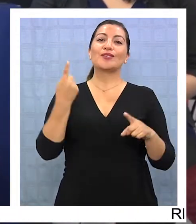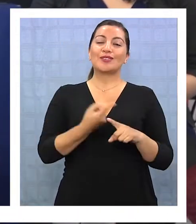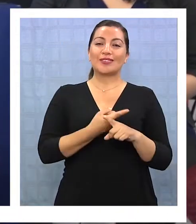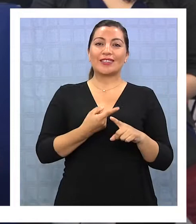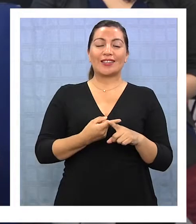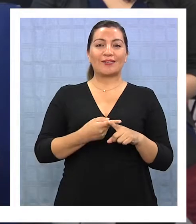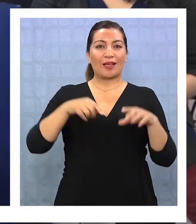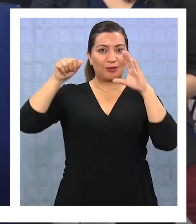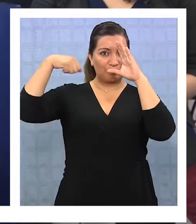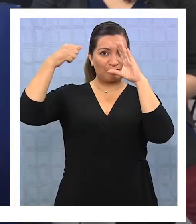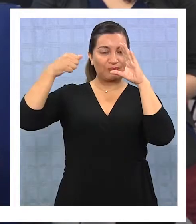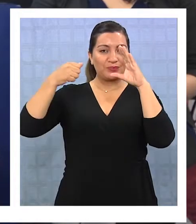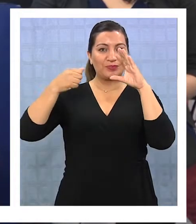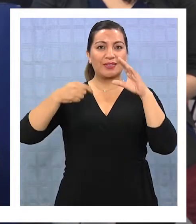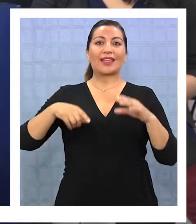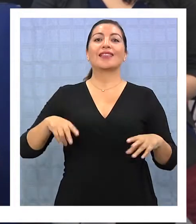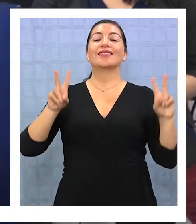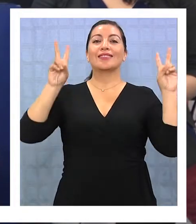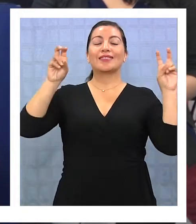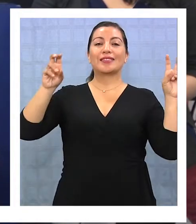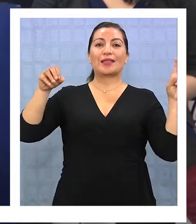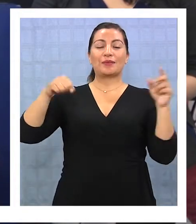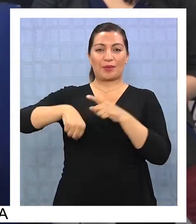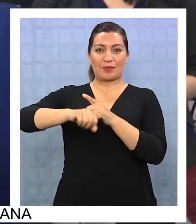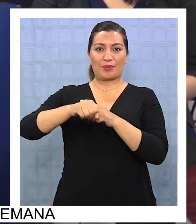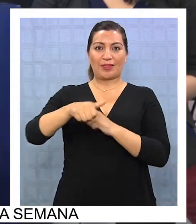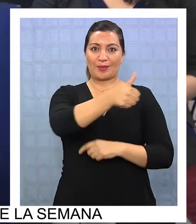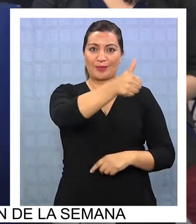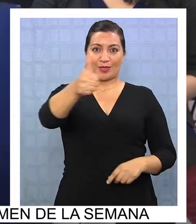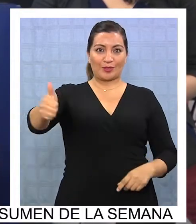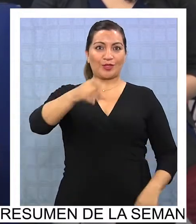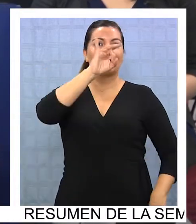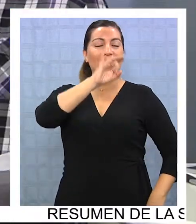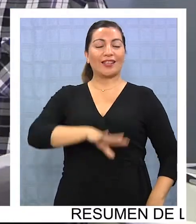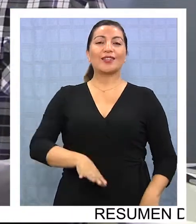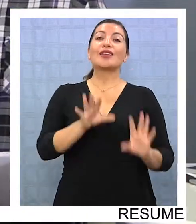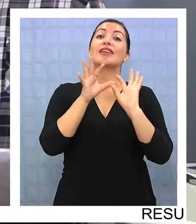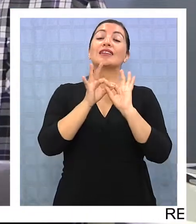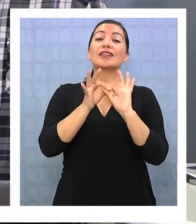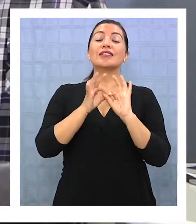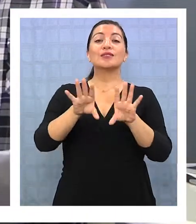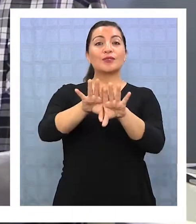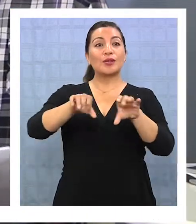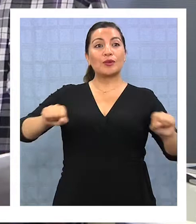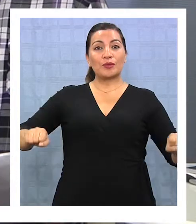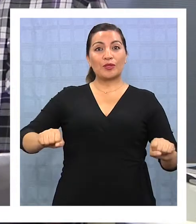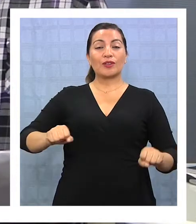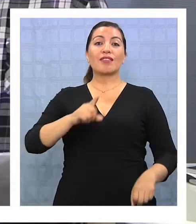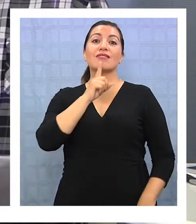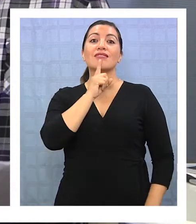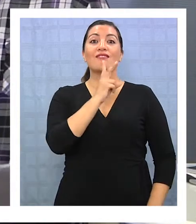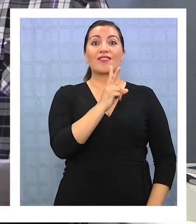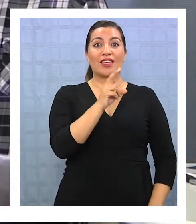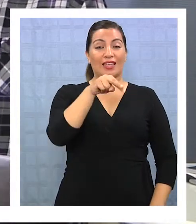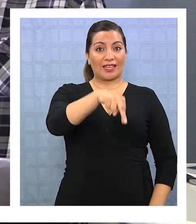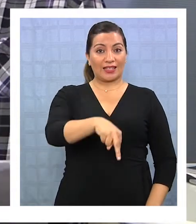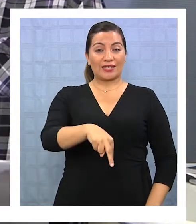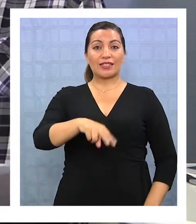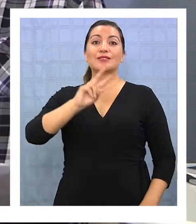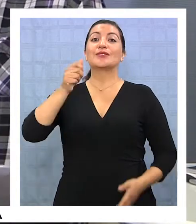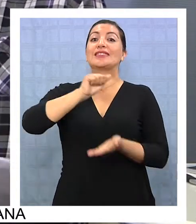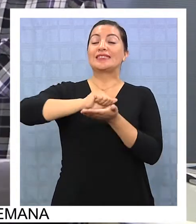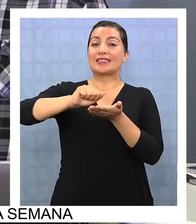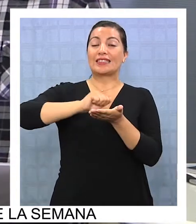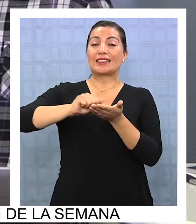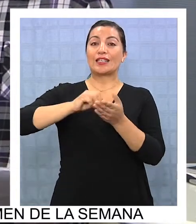transmitiendo esta importante instancia deportiva para todos los chilenos. Gracias a un convenio suscrito entre Televisión Nacional de Chile y la